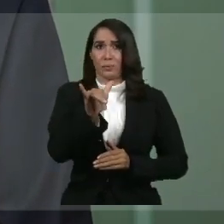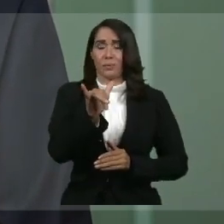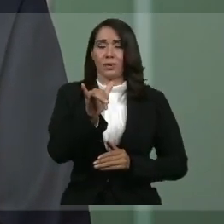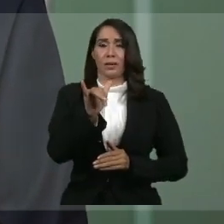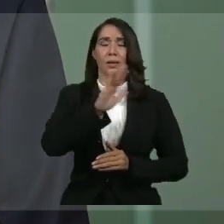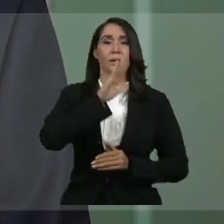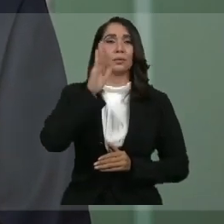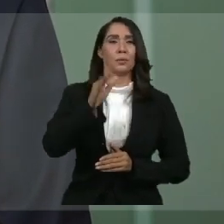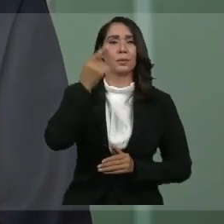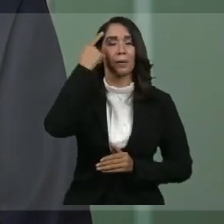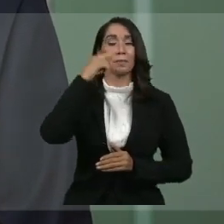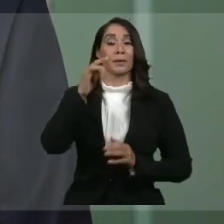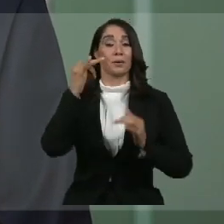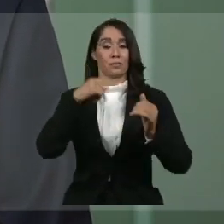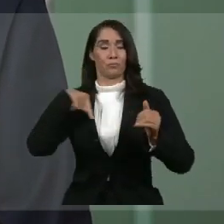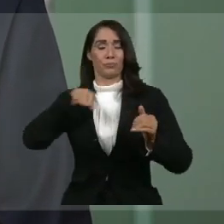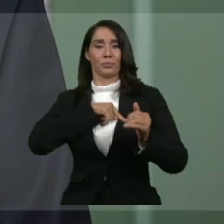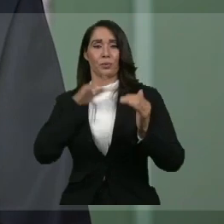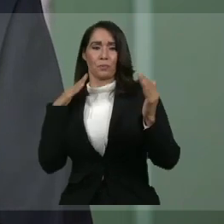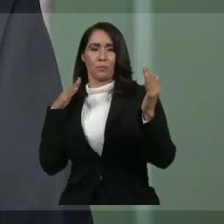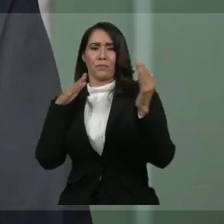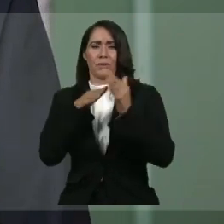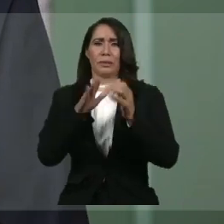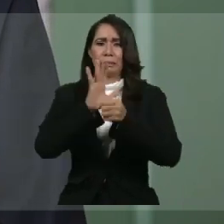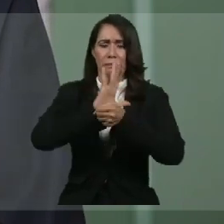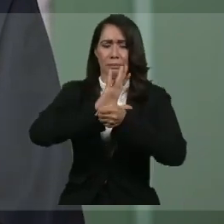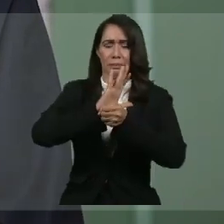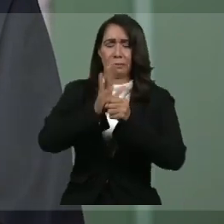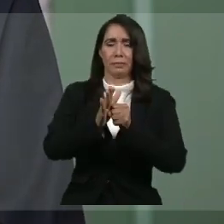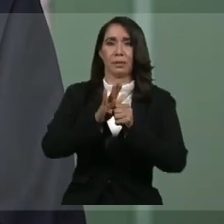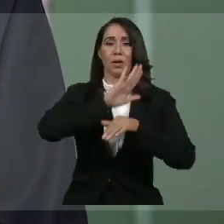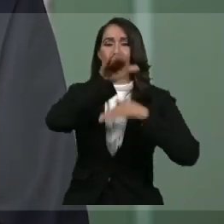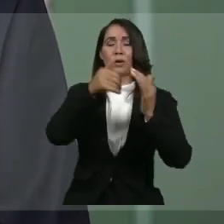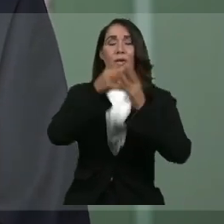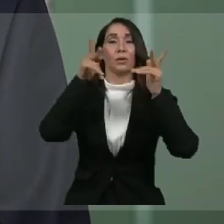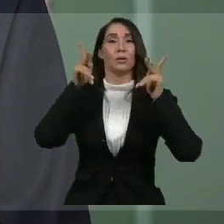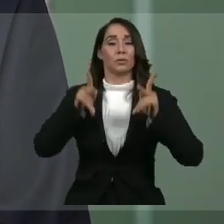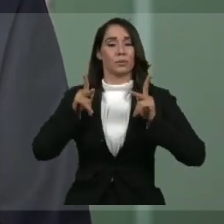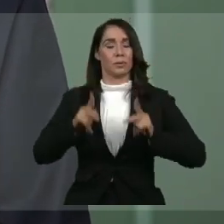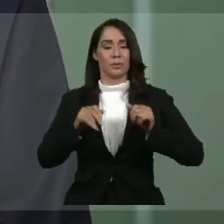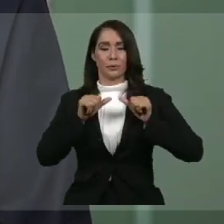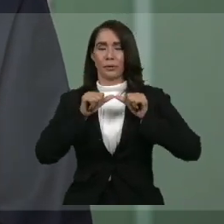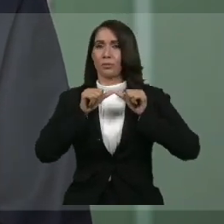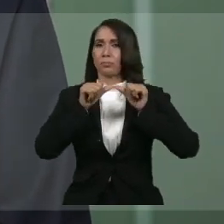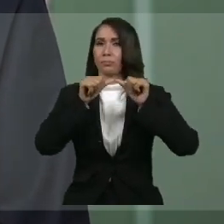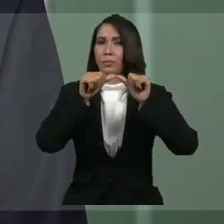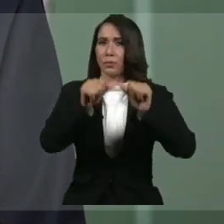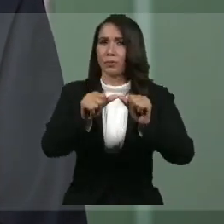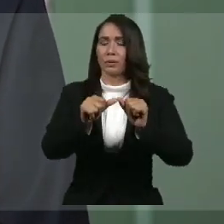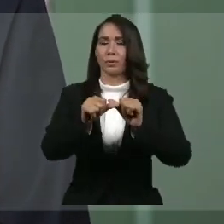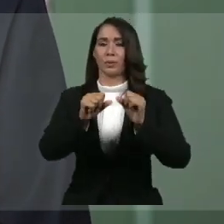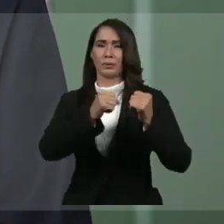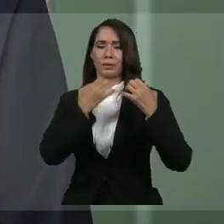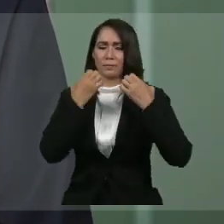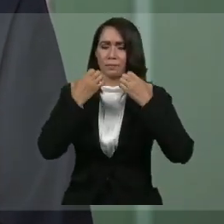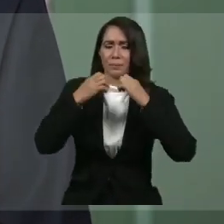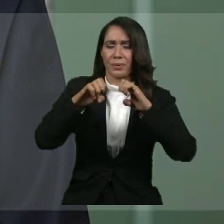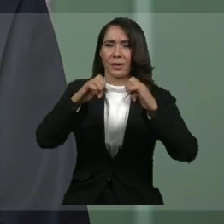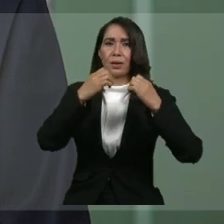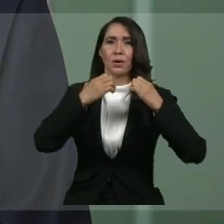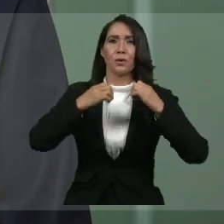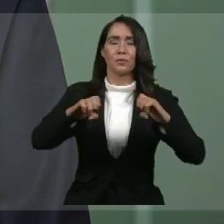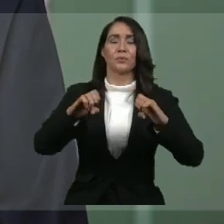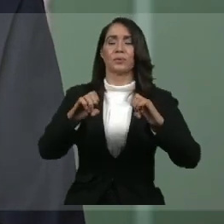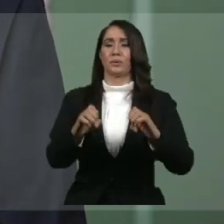incluso frente a esta difícil amenaza la humanidad está saliendo adelante, está luchando sin descanso por la